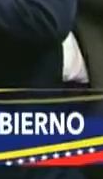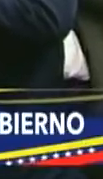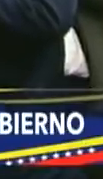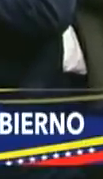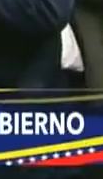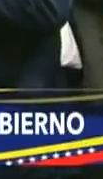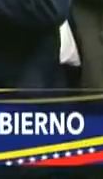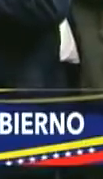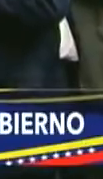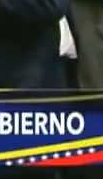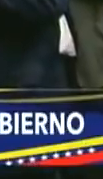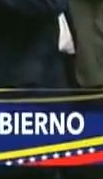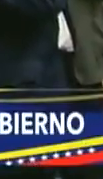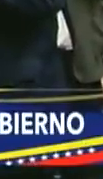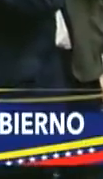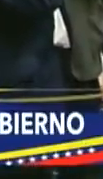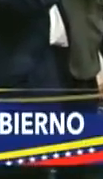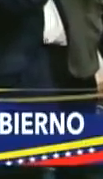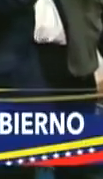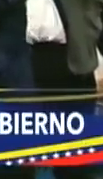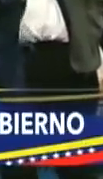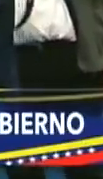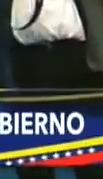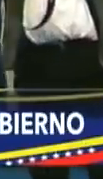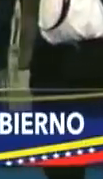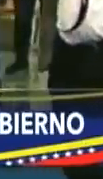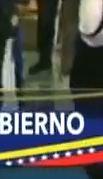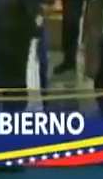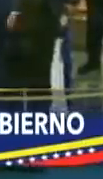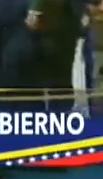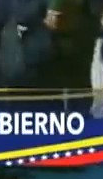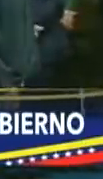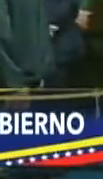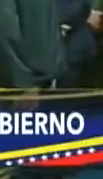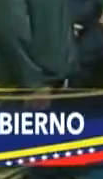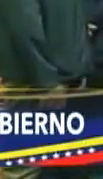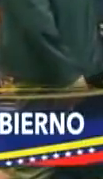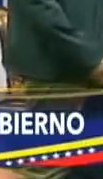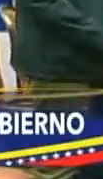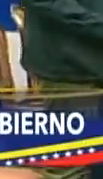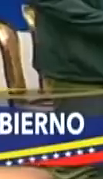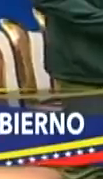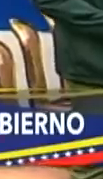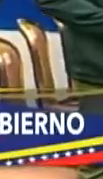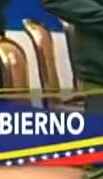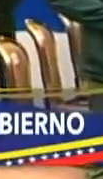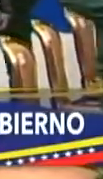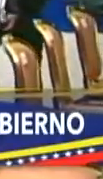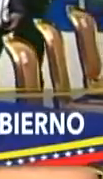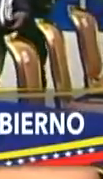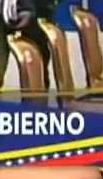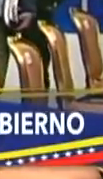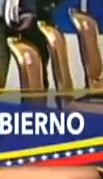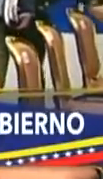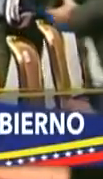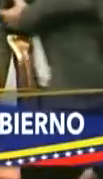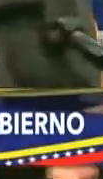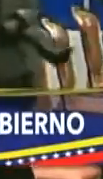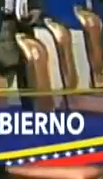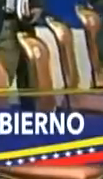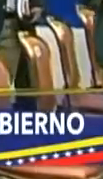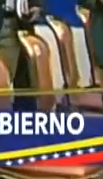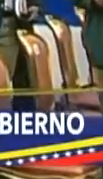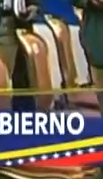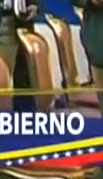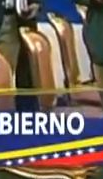el presidente de la República a saludar a los gobernadores y gobernadoras que están presentes acá en el Palacio